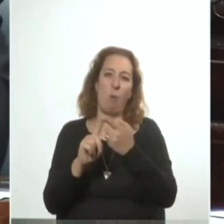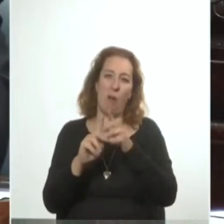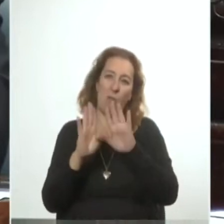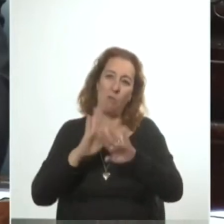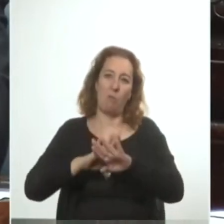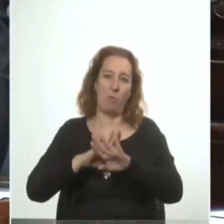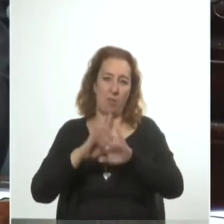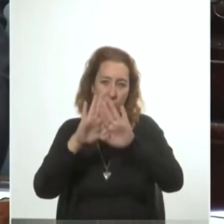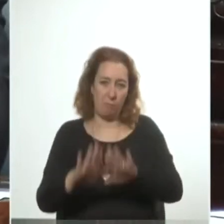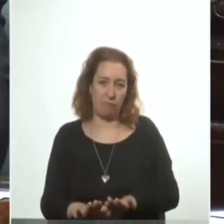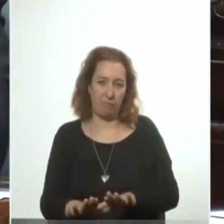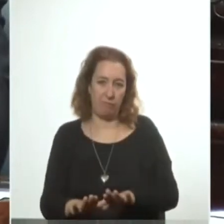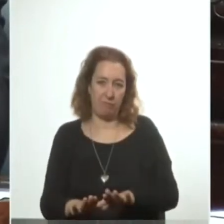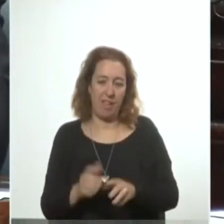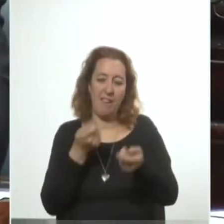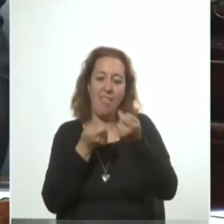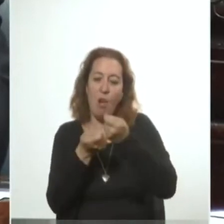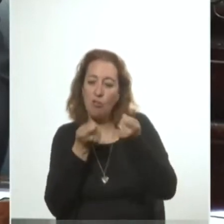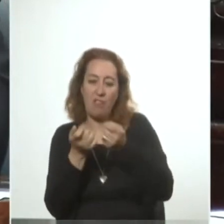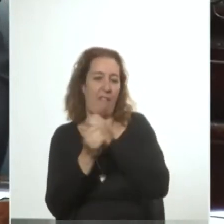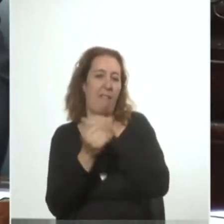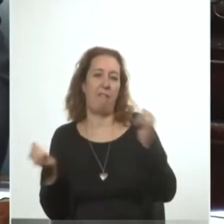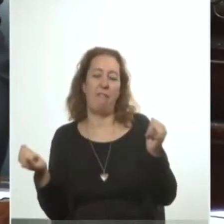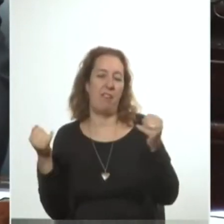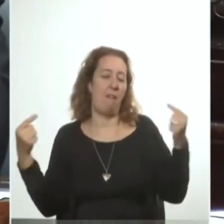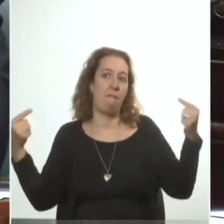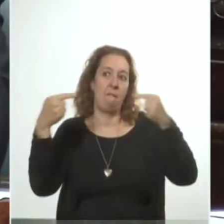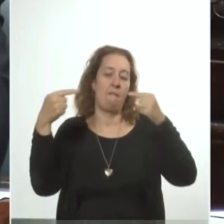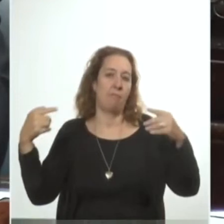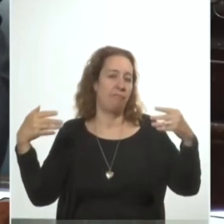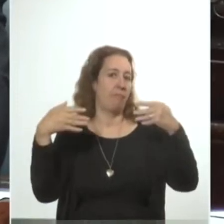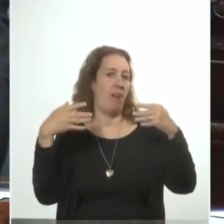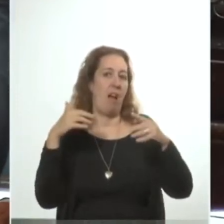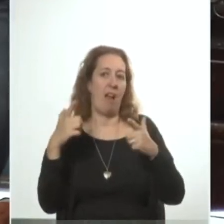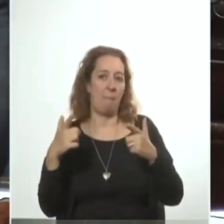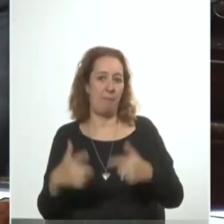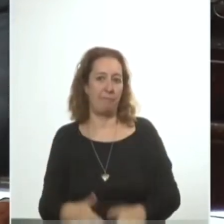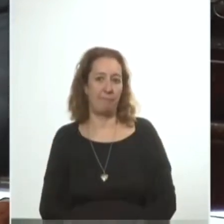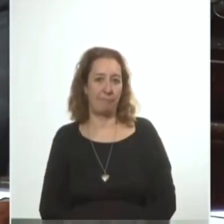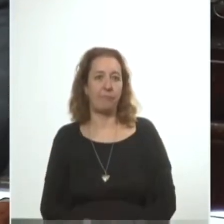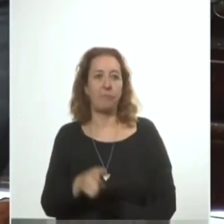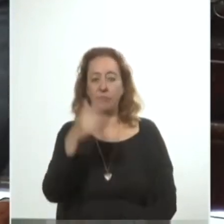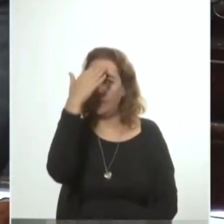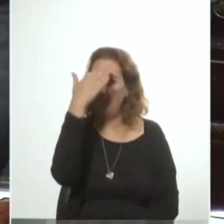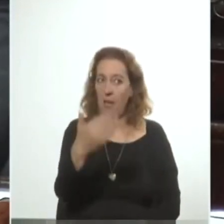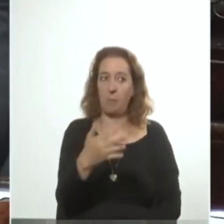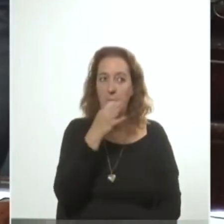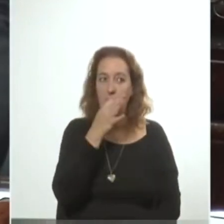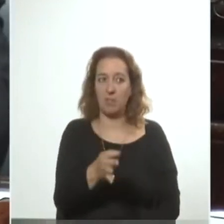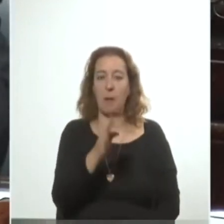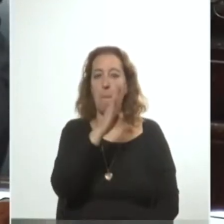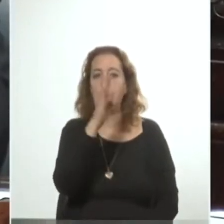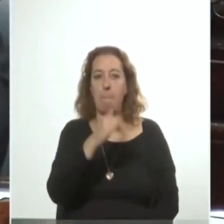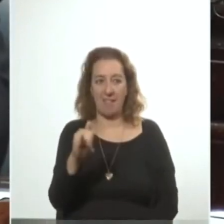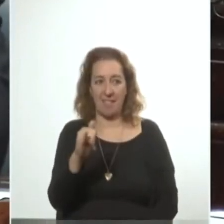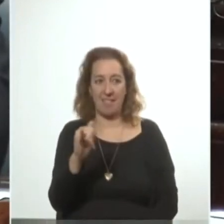entablar una negociación que pusiera fin al enfrentamiento armado. El Frente adopta allí su histórica consigna, paz